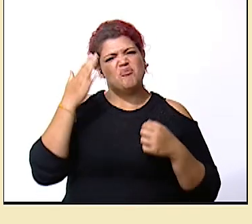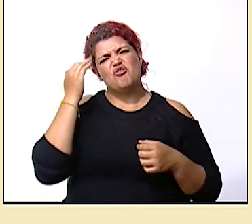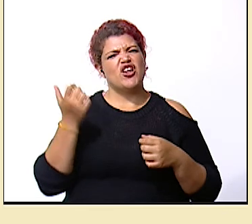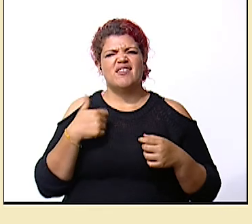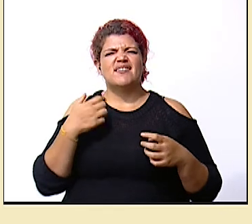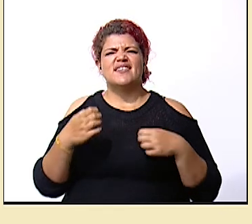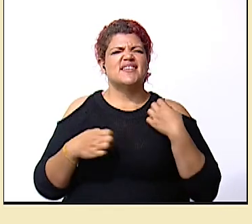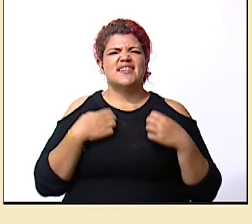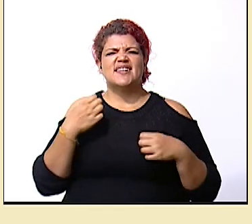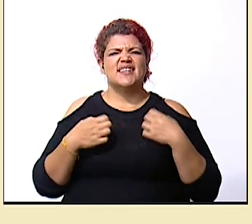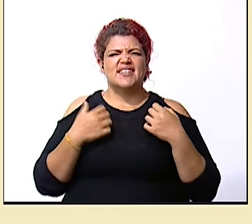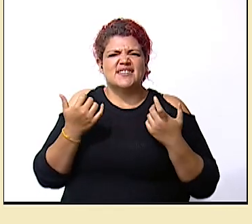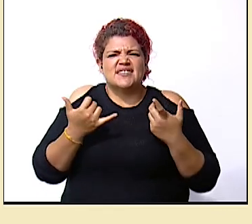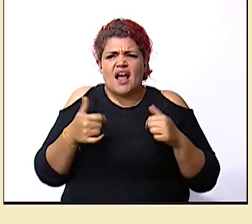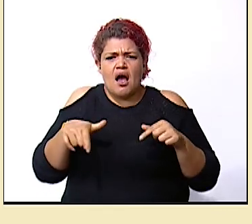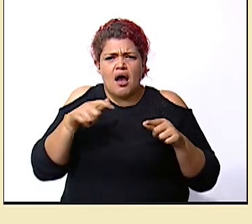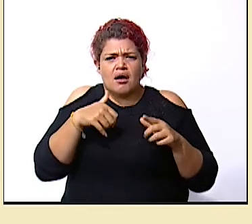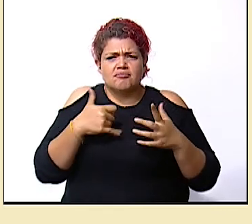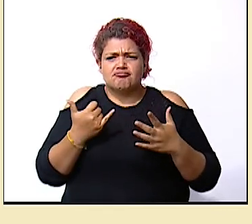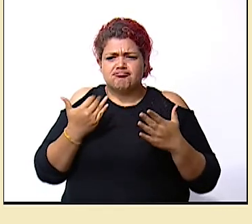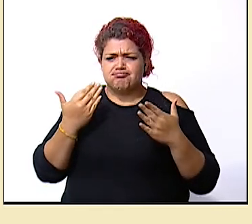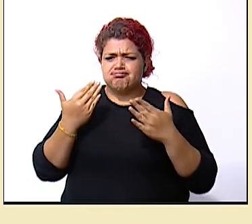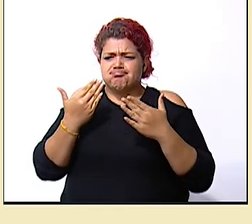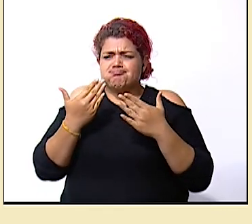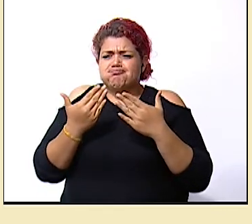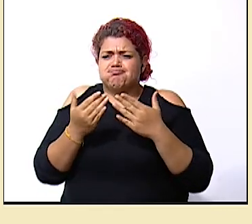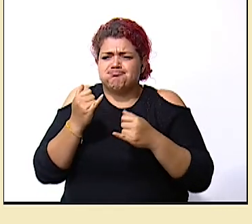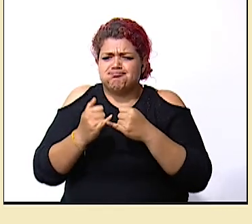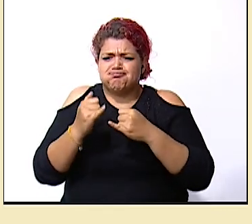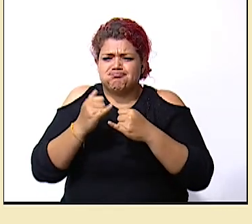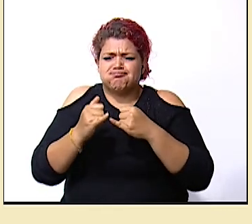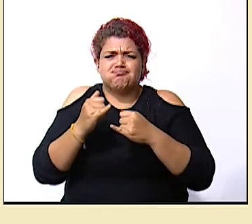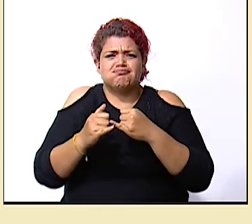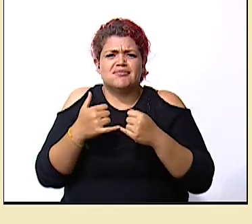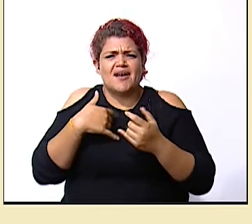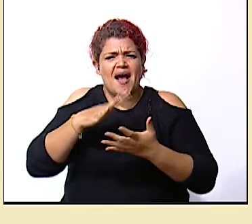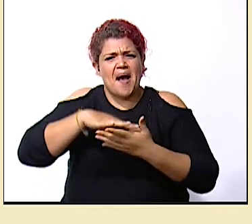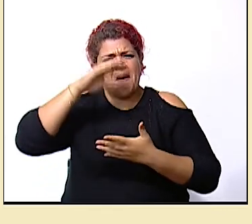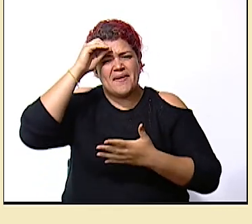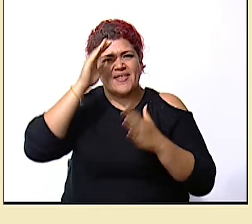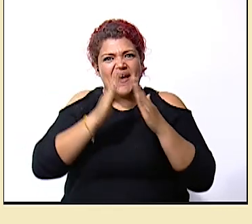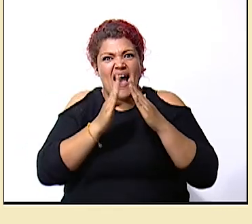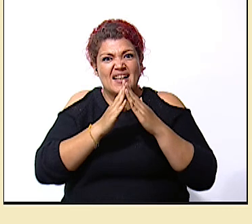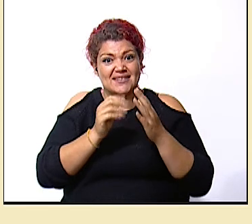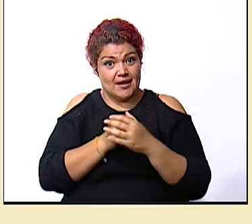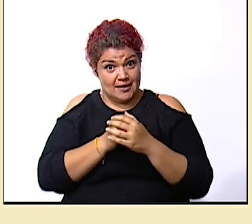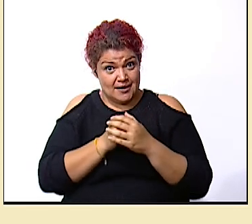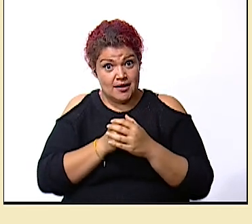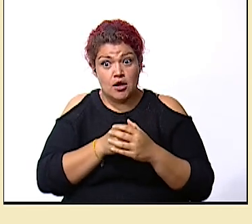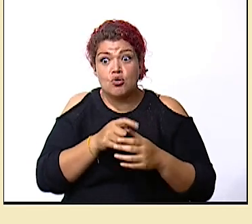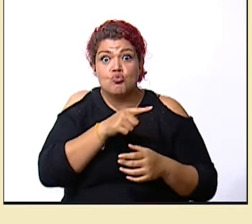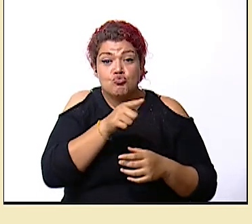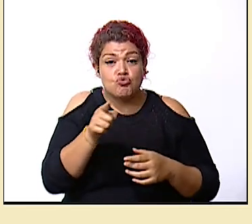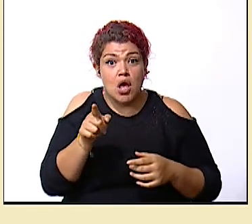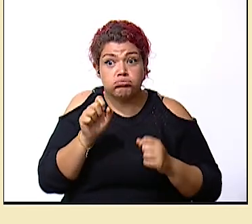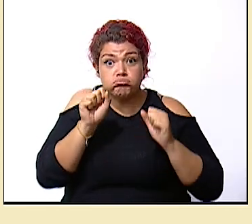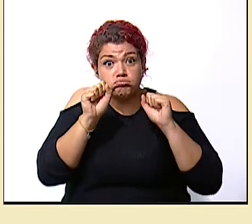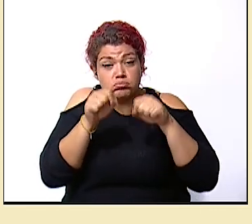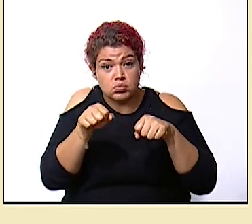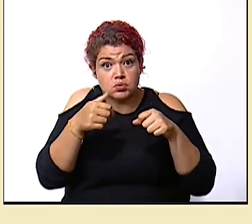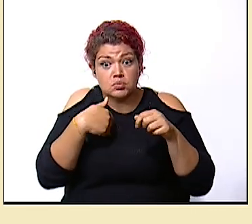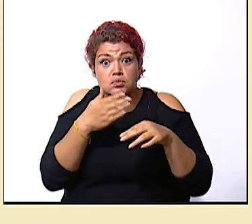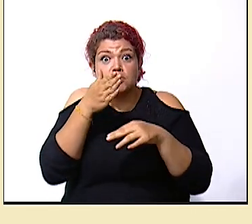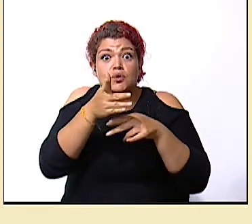bueno porque vamos aquí estamos en la recta final de este programa de aprendo en casa y que ustedes nos permitan llegar a sus